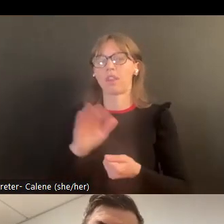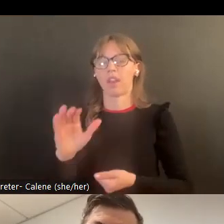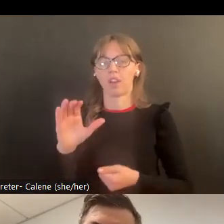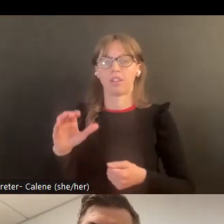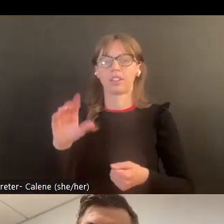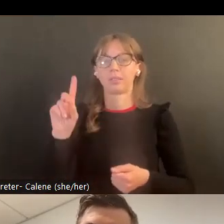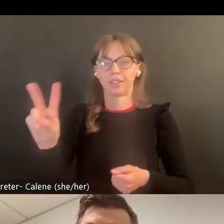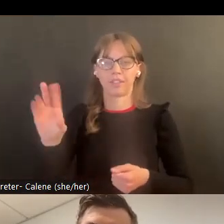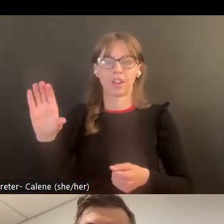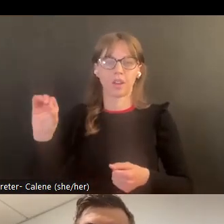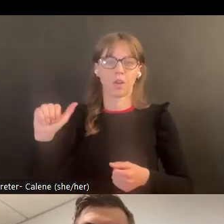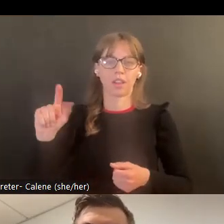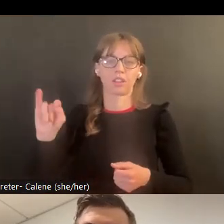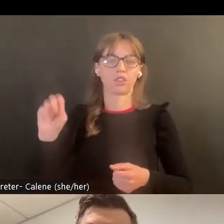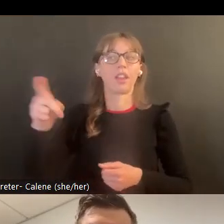ley que puede entonces